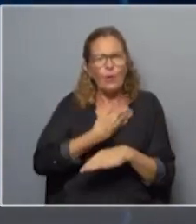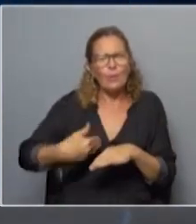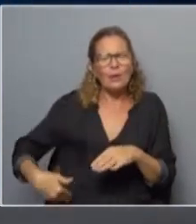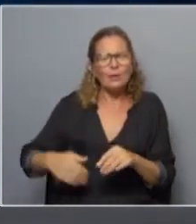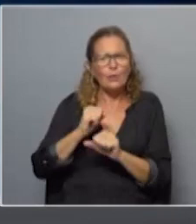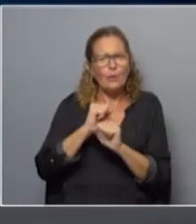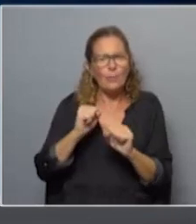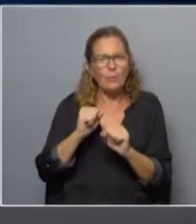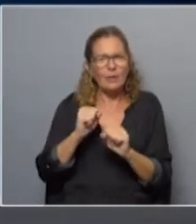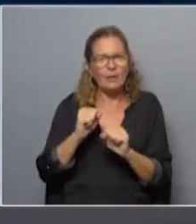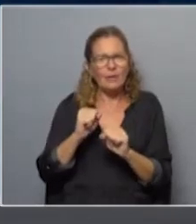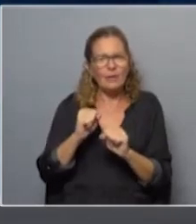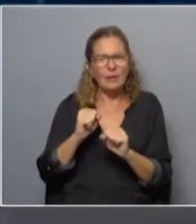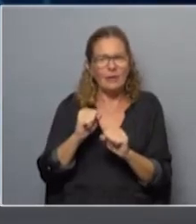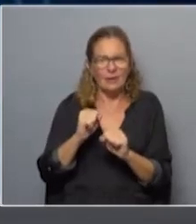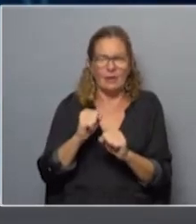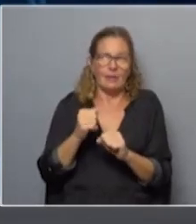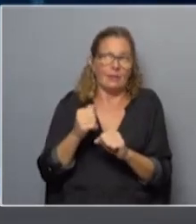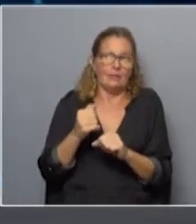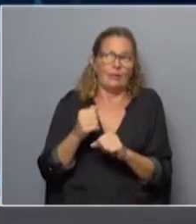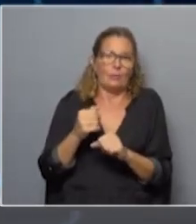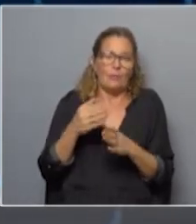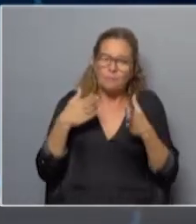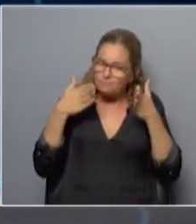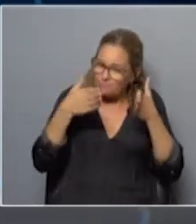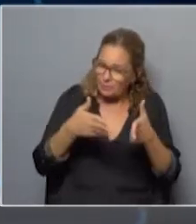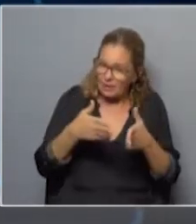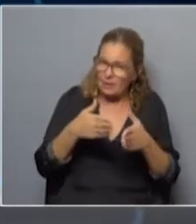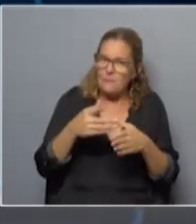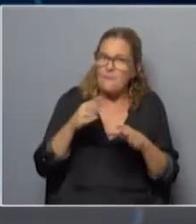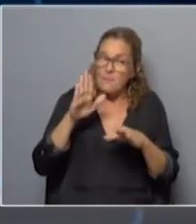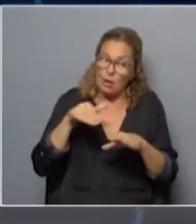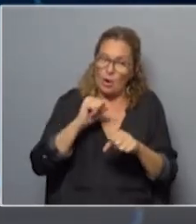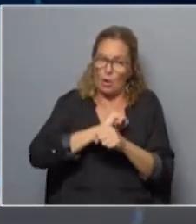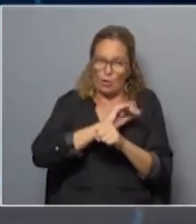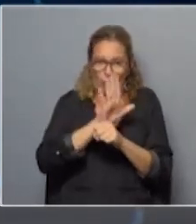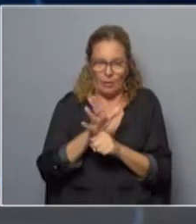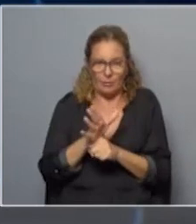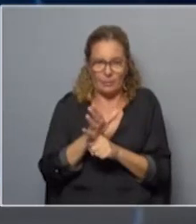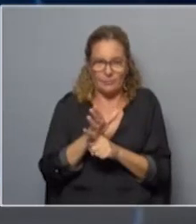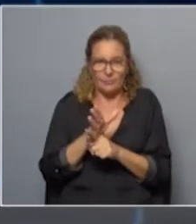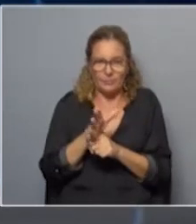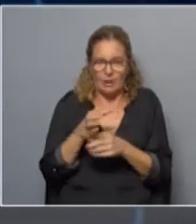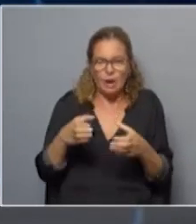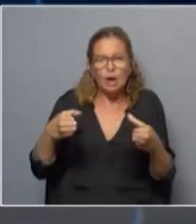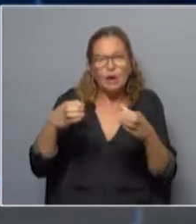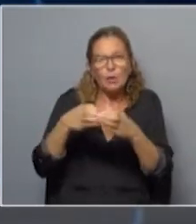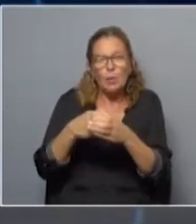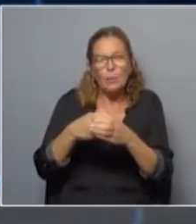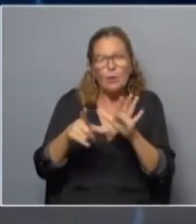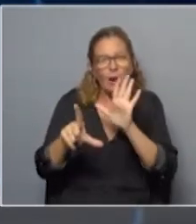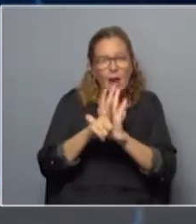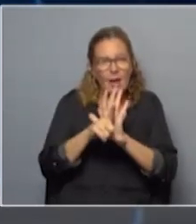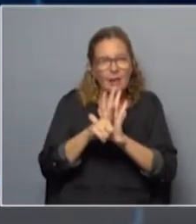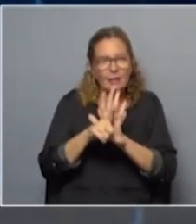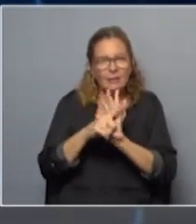puede apostar, mucho menos en pandemia. No puede apostar a que su núcleo de gobierno figure en una ley de urgente